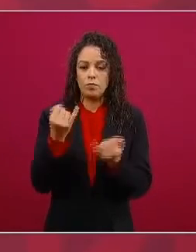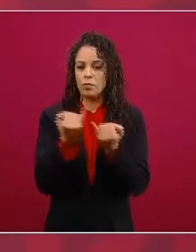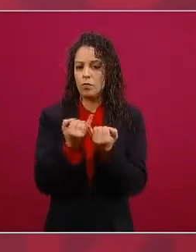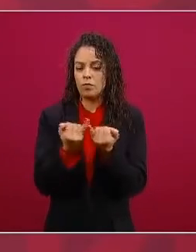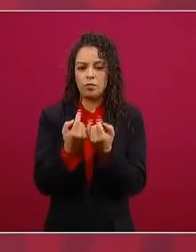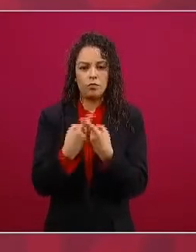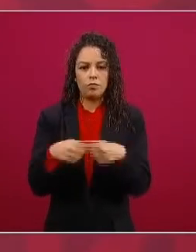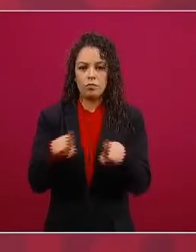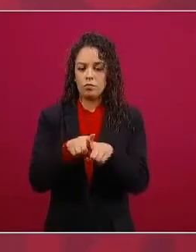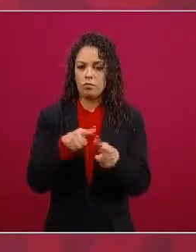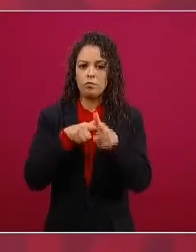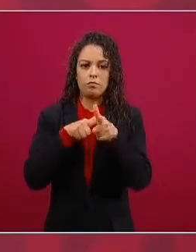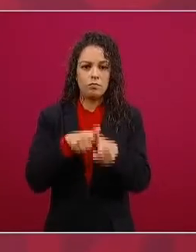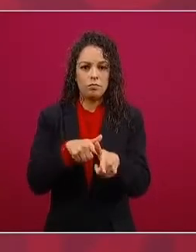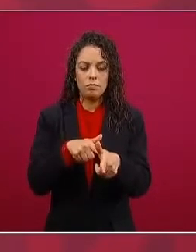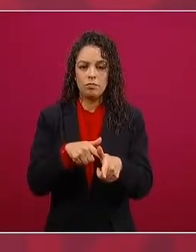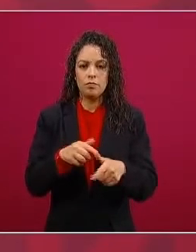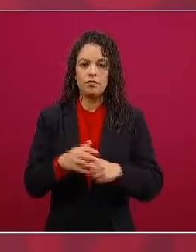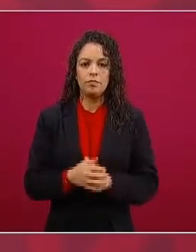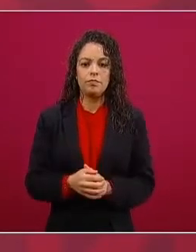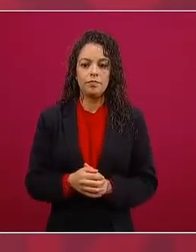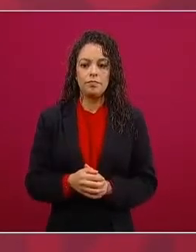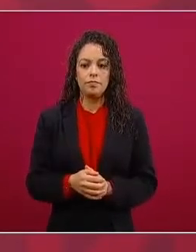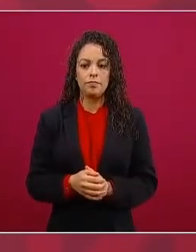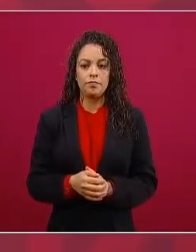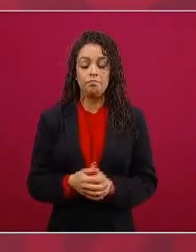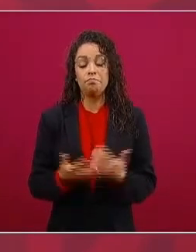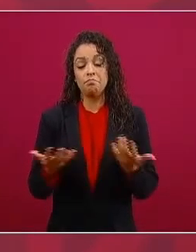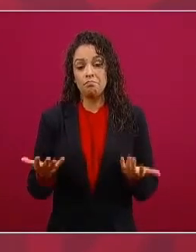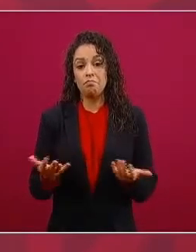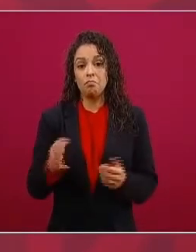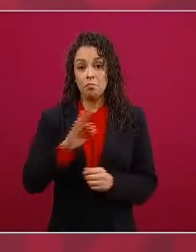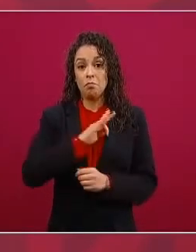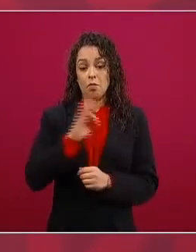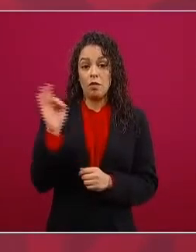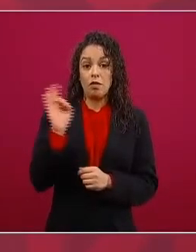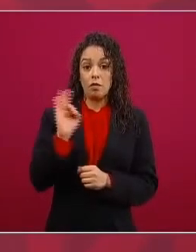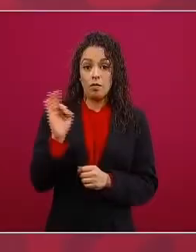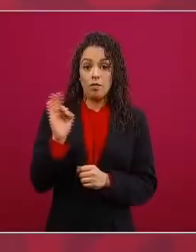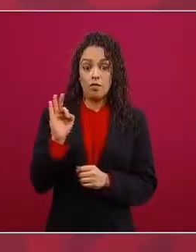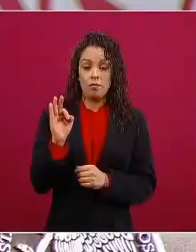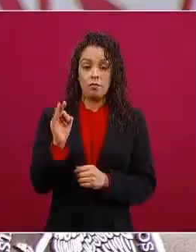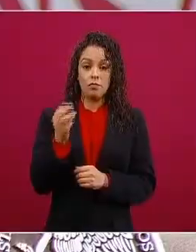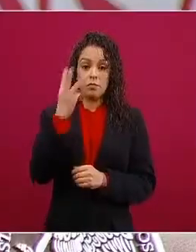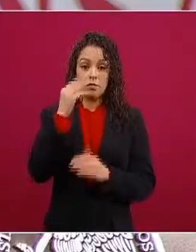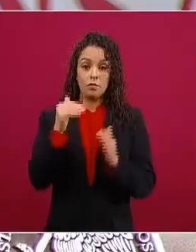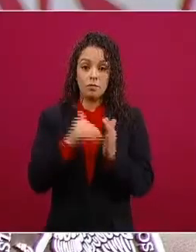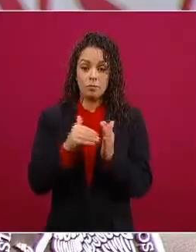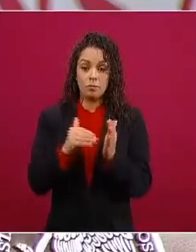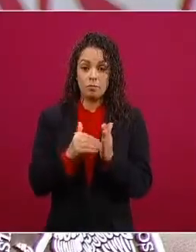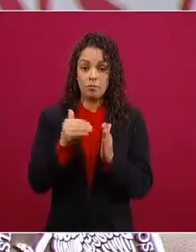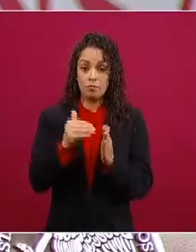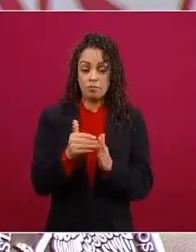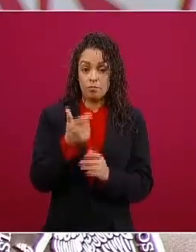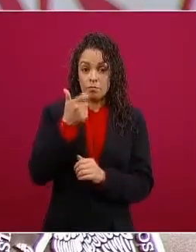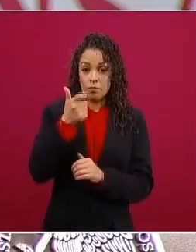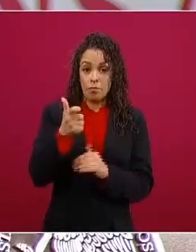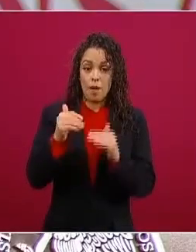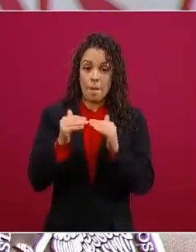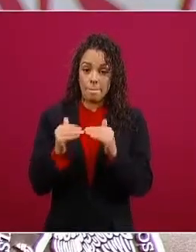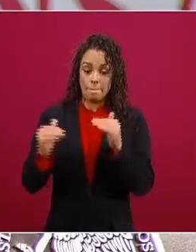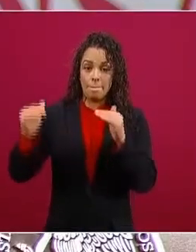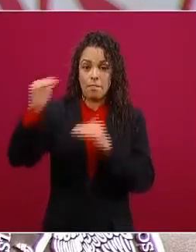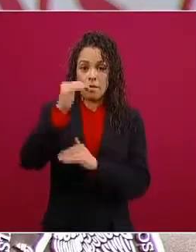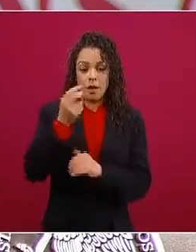al contrario van a tener como tres mil millones de pesos adicionales este año